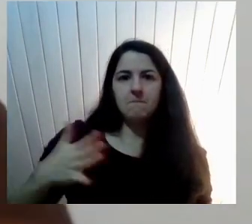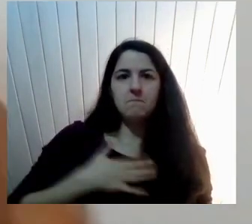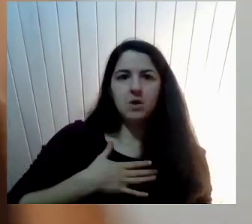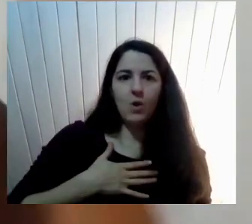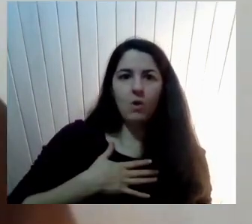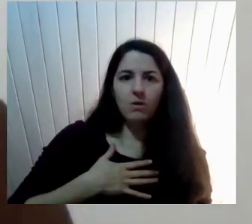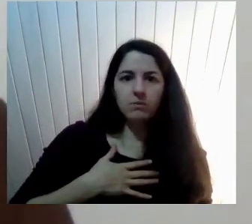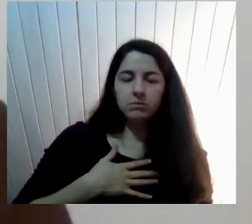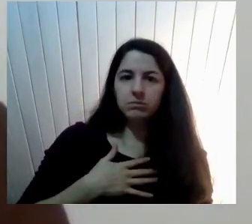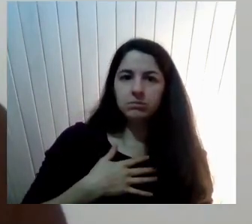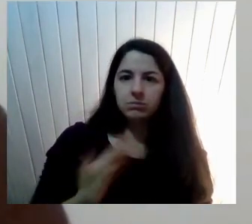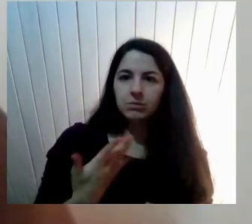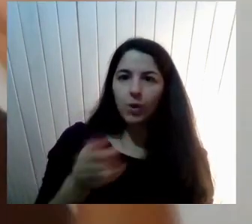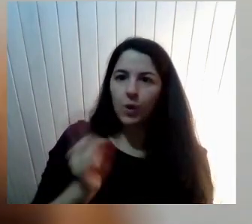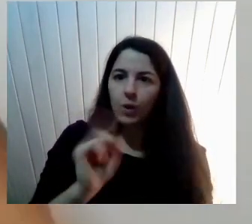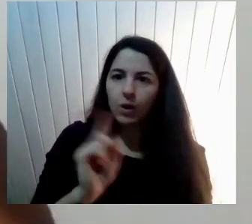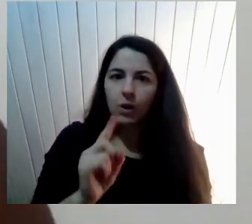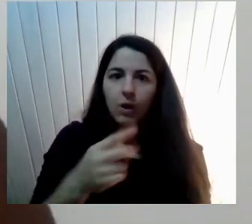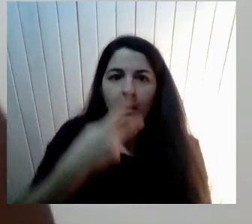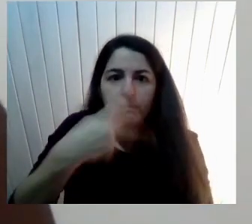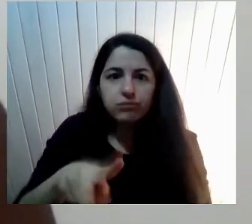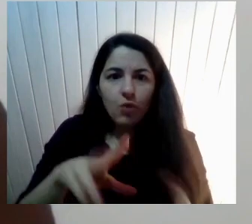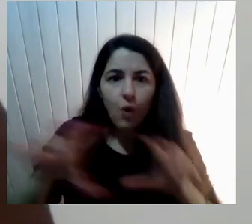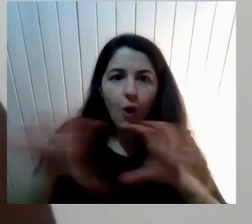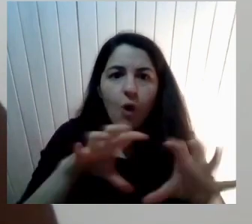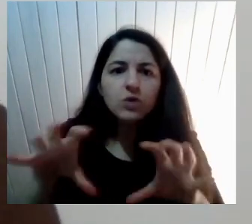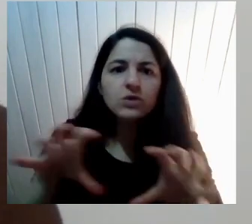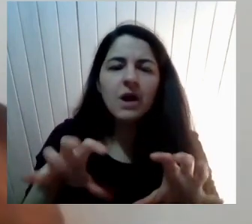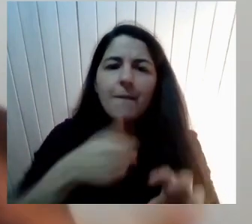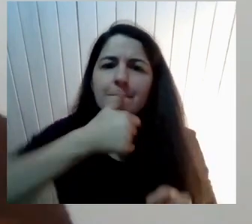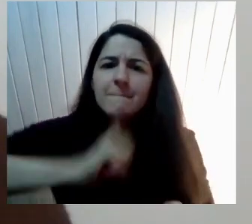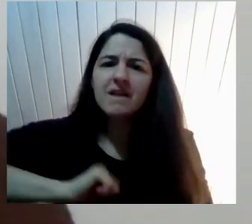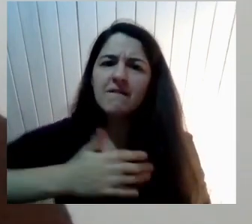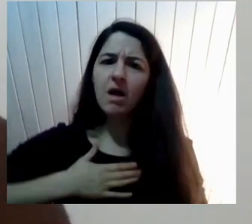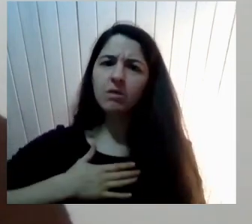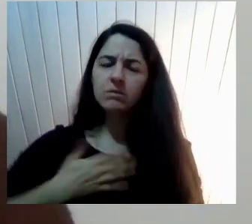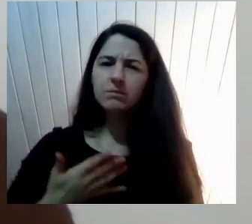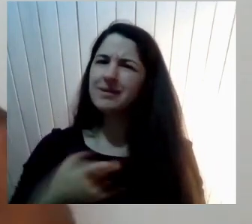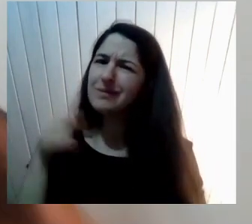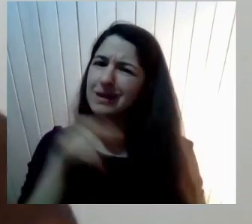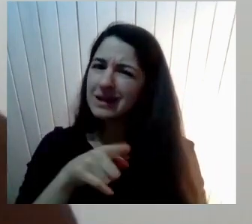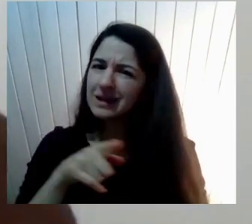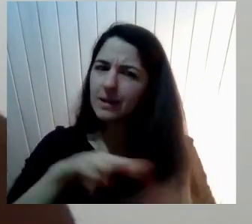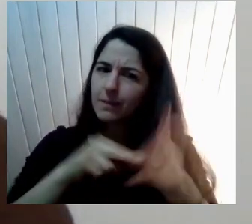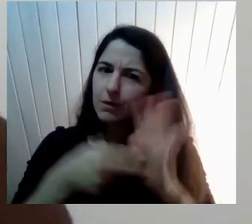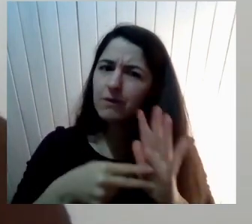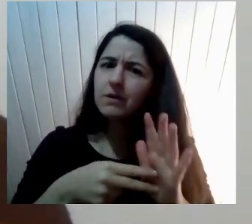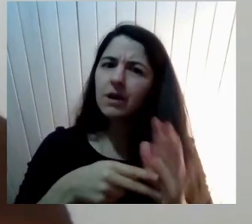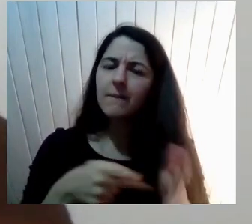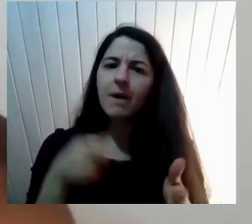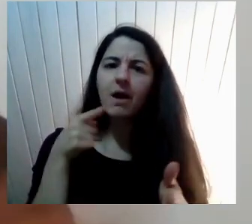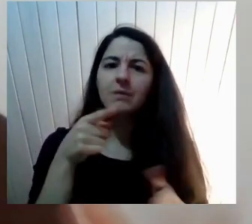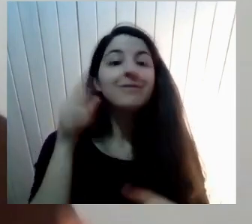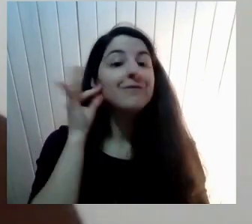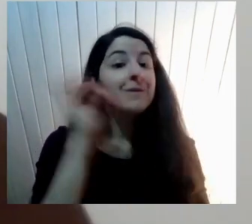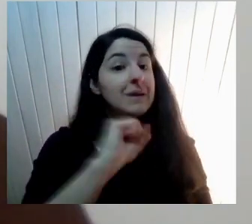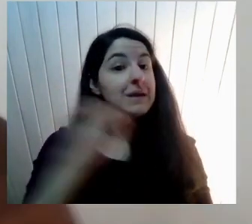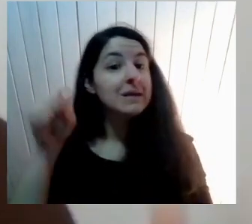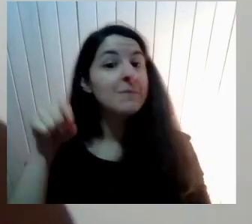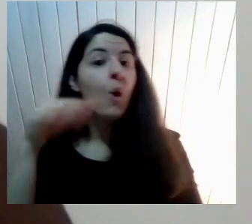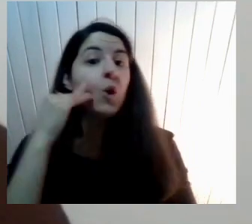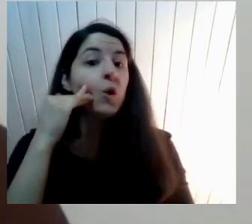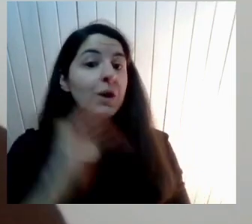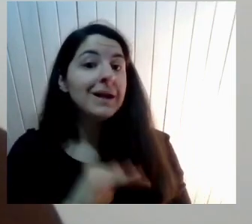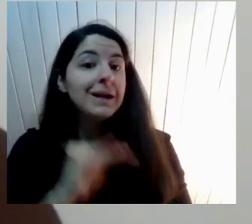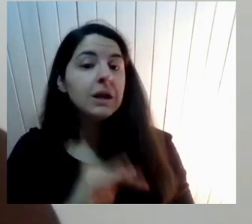propiedad Como la propiedad privada Es aquello que me pertenece Y esa discusión Que propone el feminismo Que los niños Niñas y niñas Son